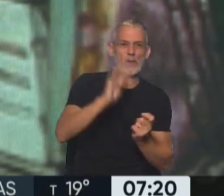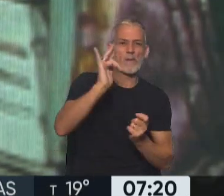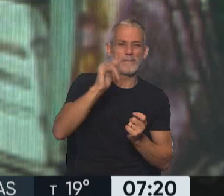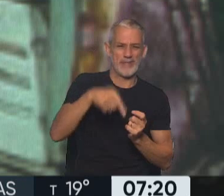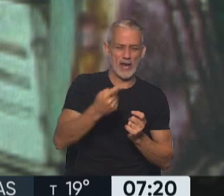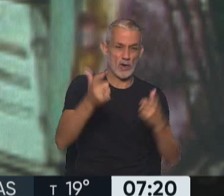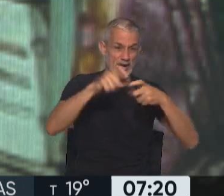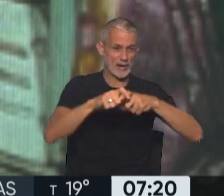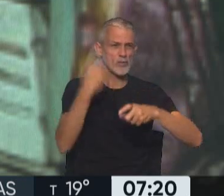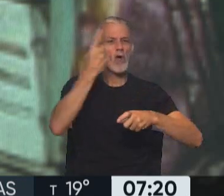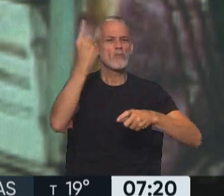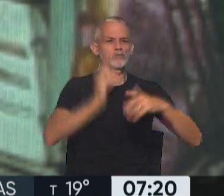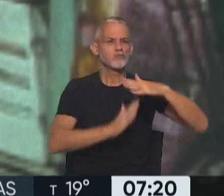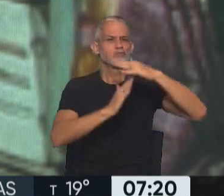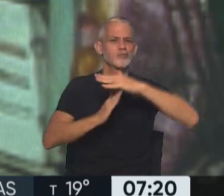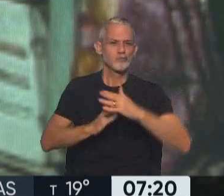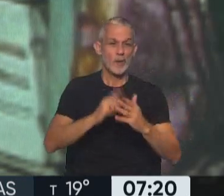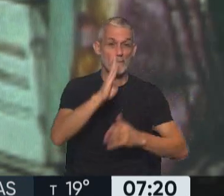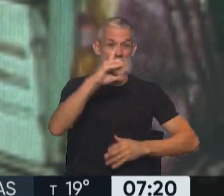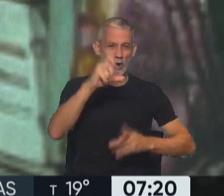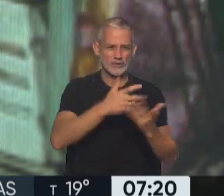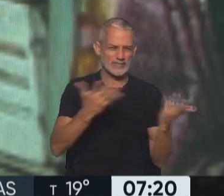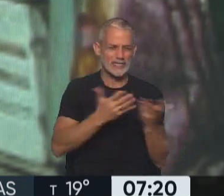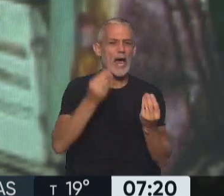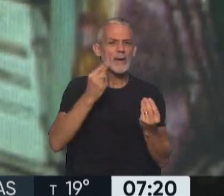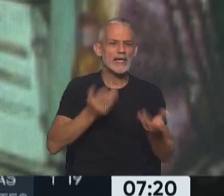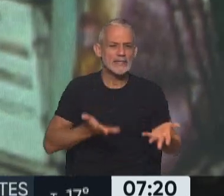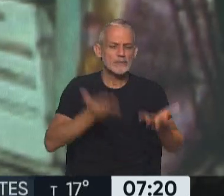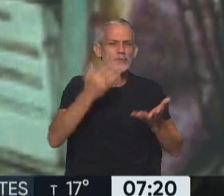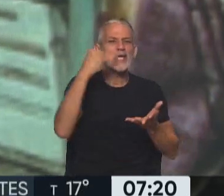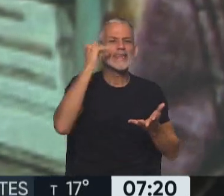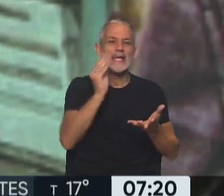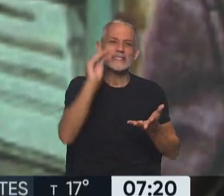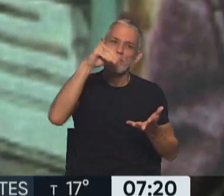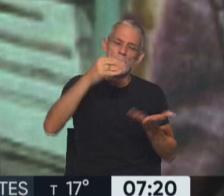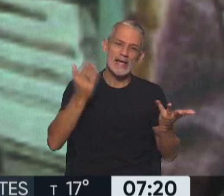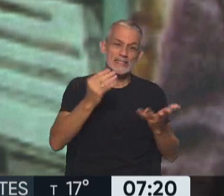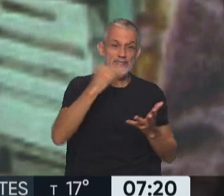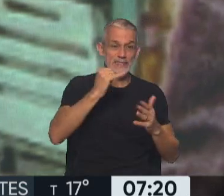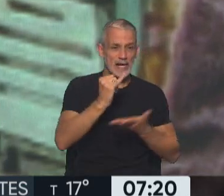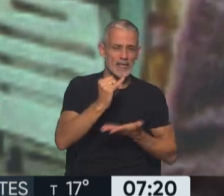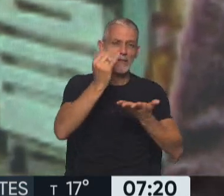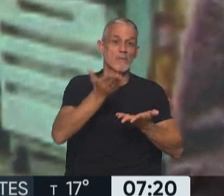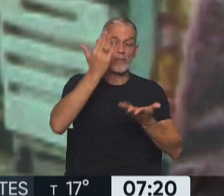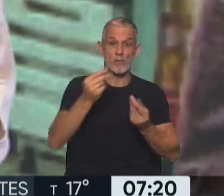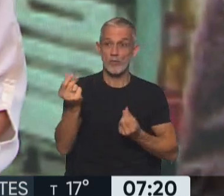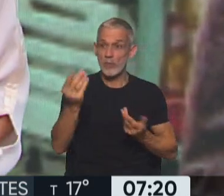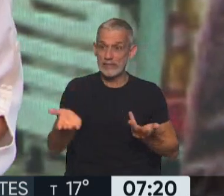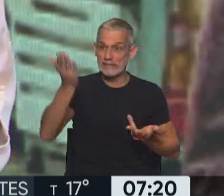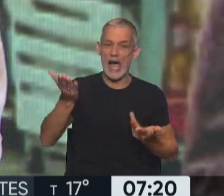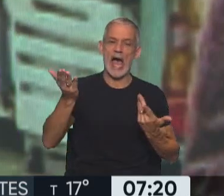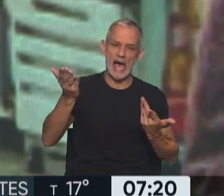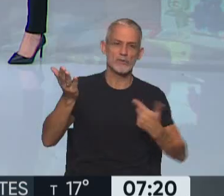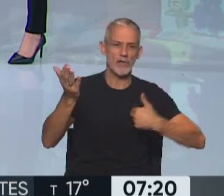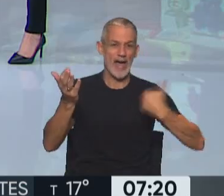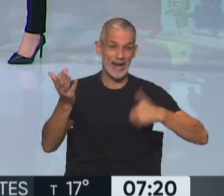para hoy y lo que se espera, están analizando a ver si hacen una suba en las tasas de interés. ¿Por qué? Porque ante la suba de precios, lo